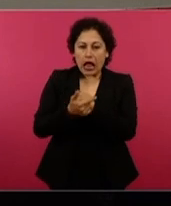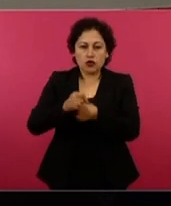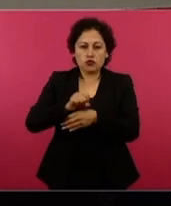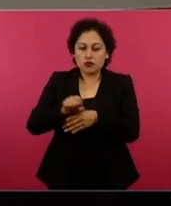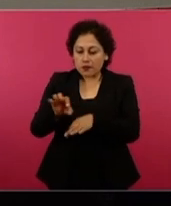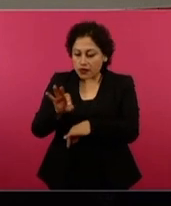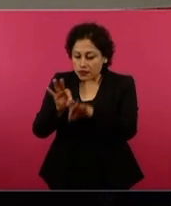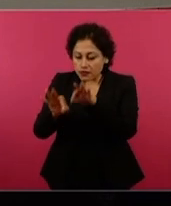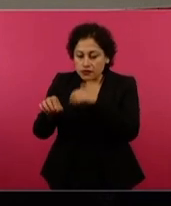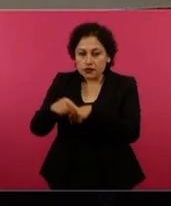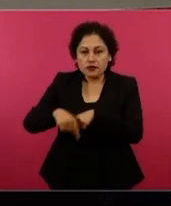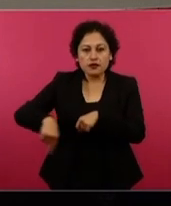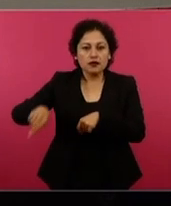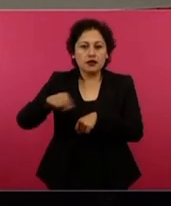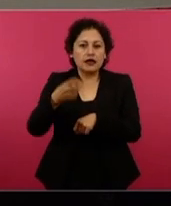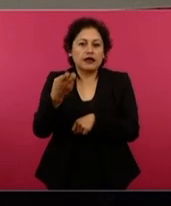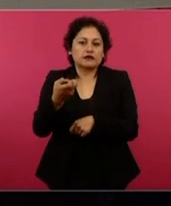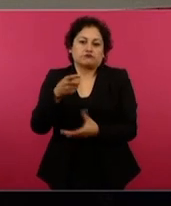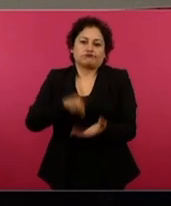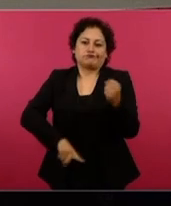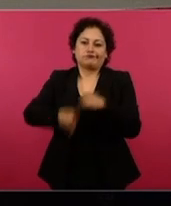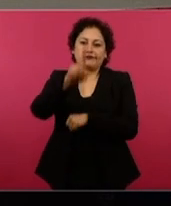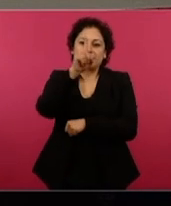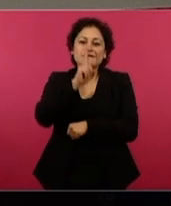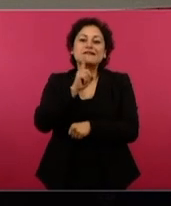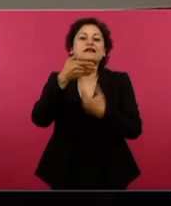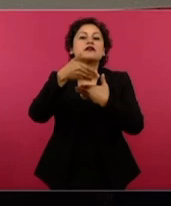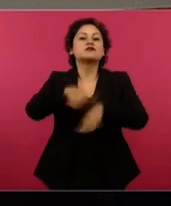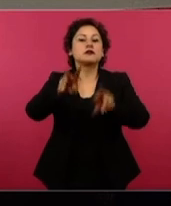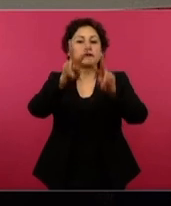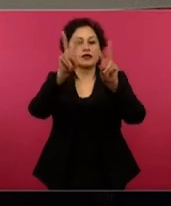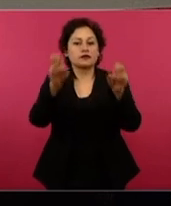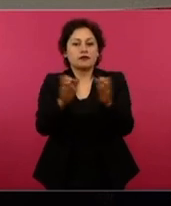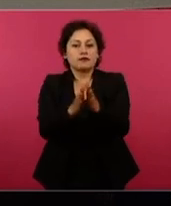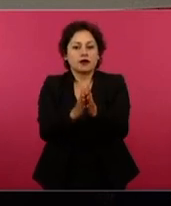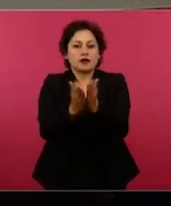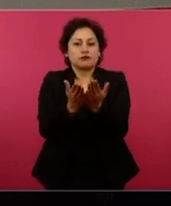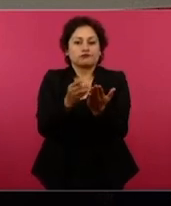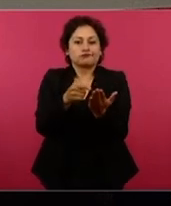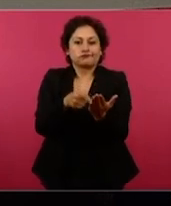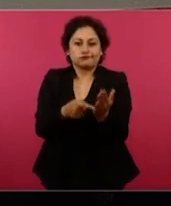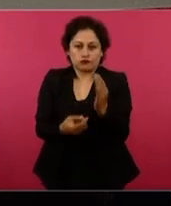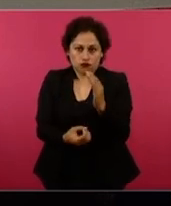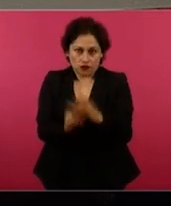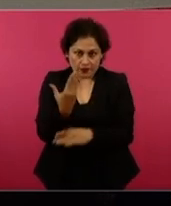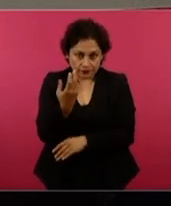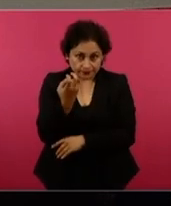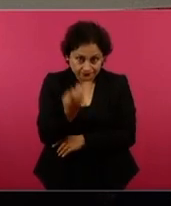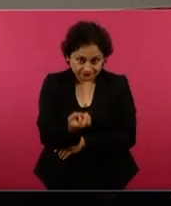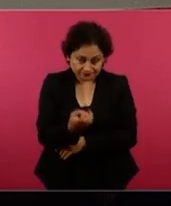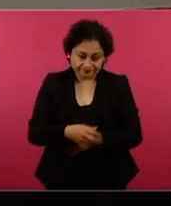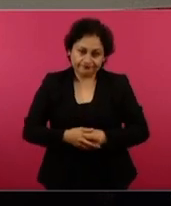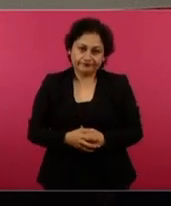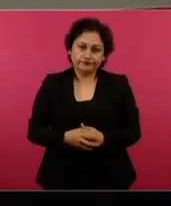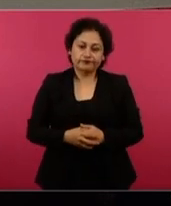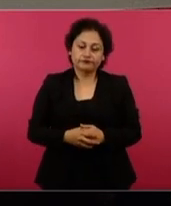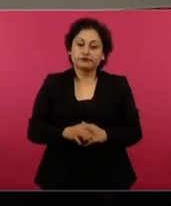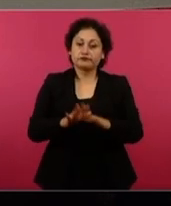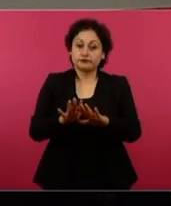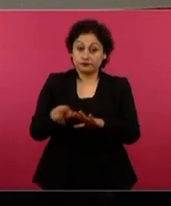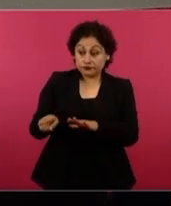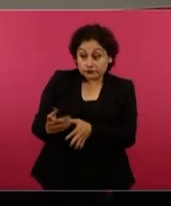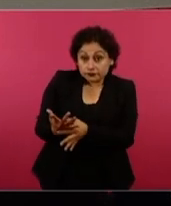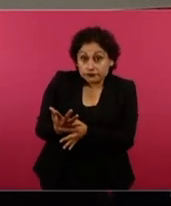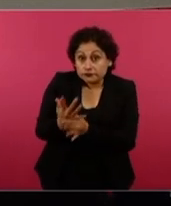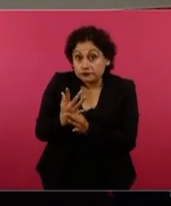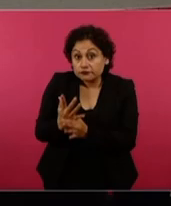comunicación y redes sociales sobre los nuevos libros de texto. Como primera, se afirma que